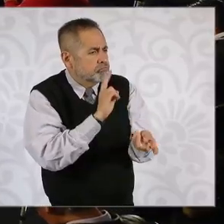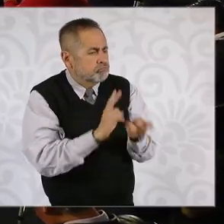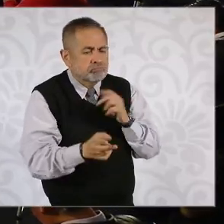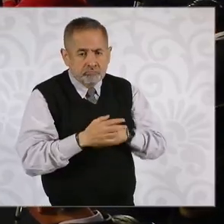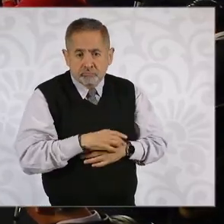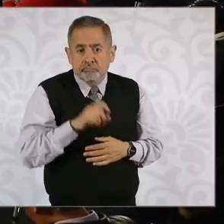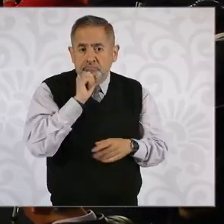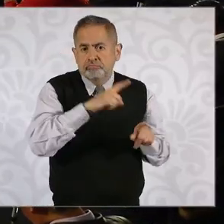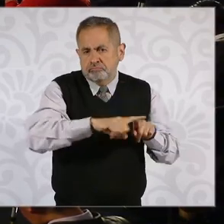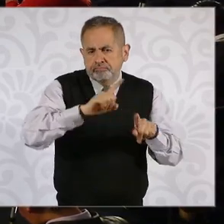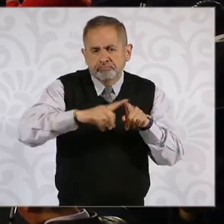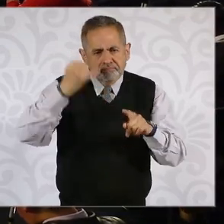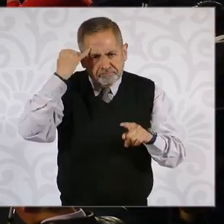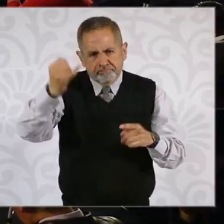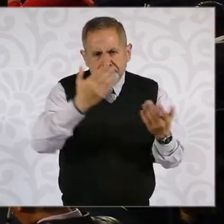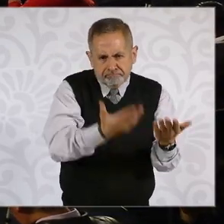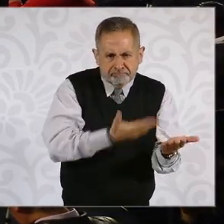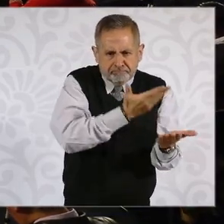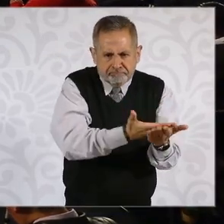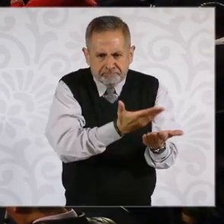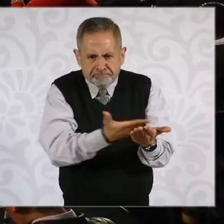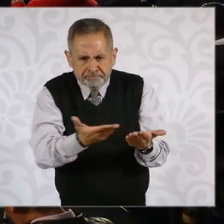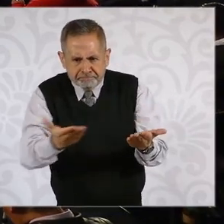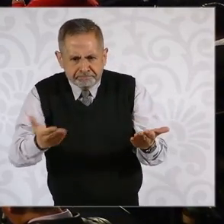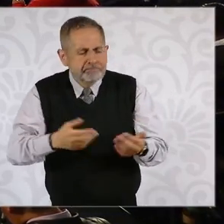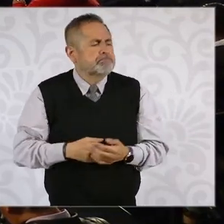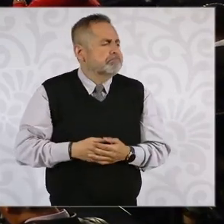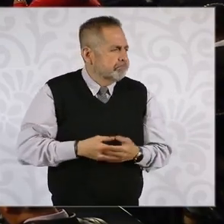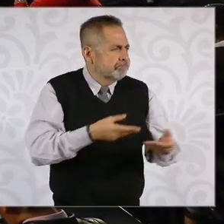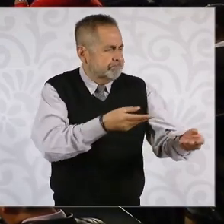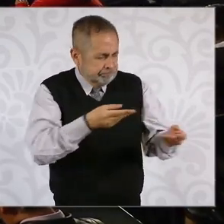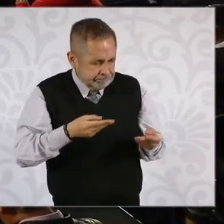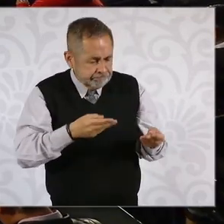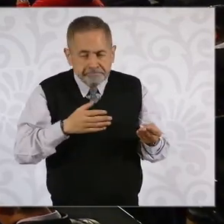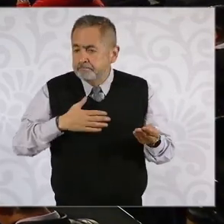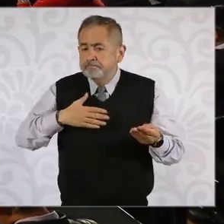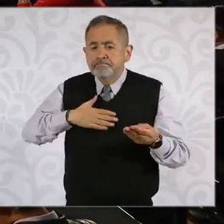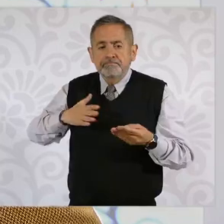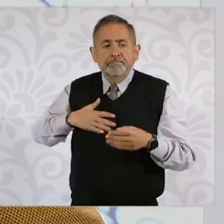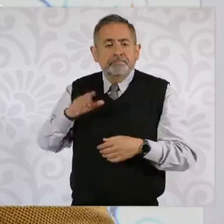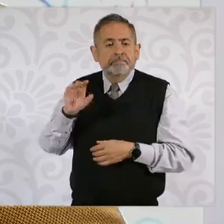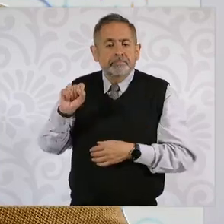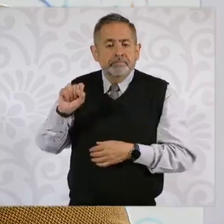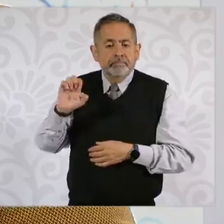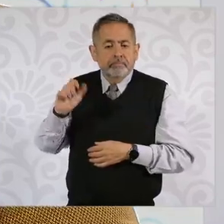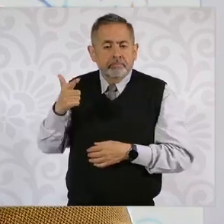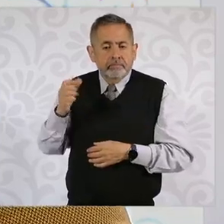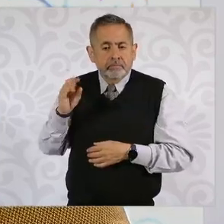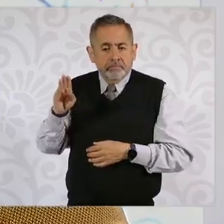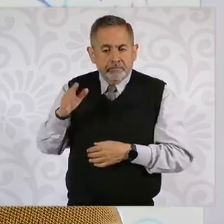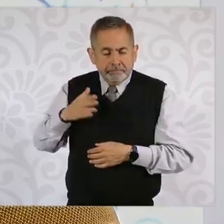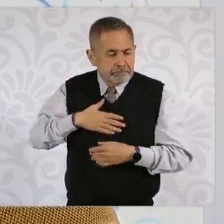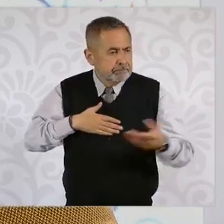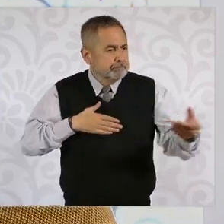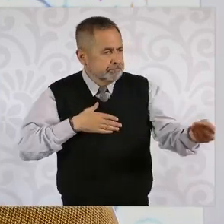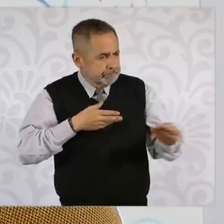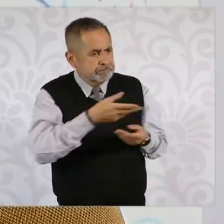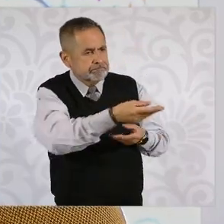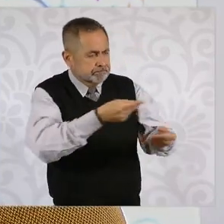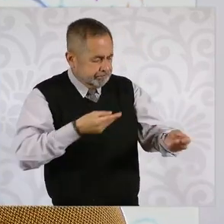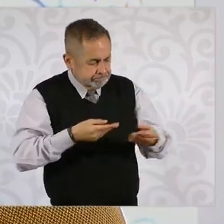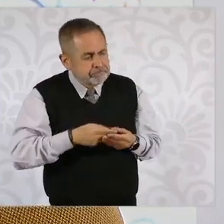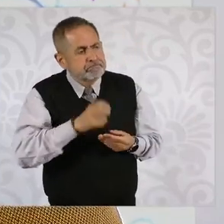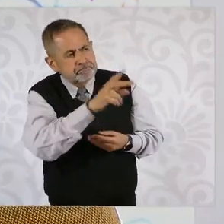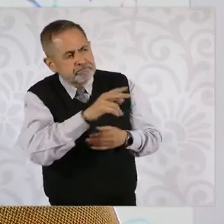ellos hicieron diversos planteamientos y pues a la Secretaría de Gobernación le tocó la recepción de ellos.